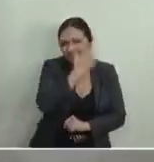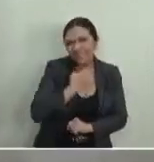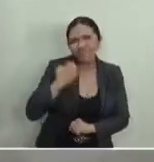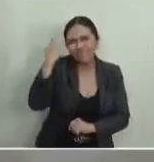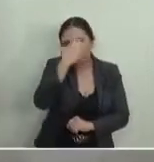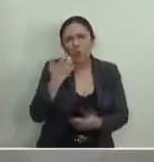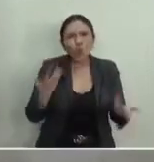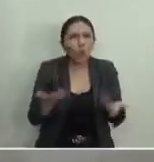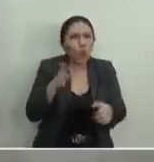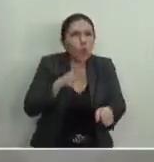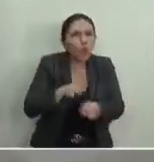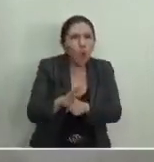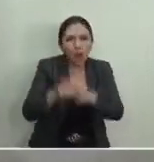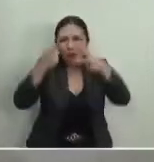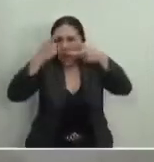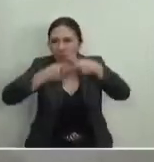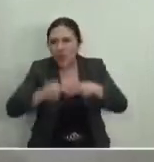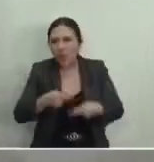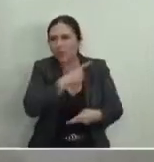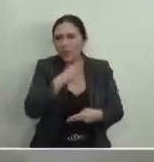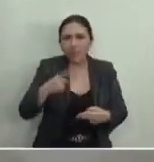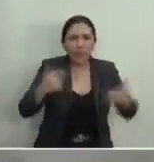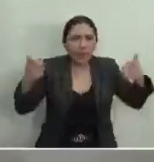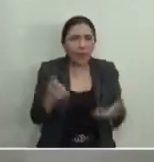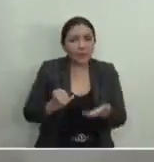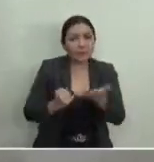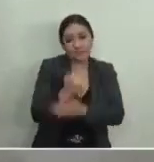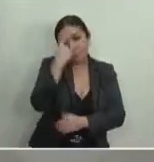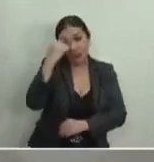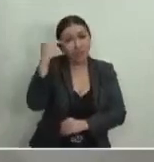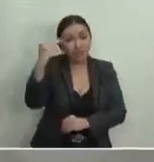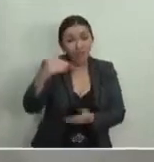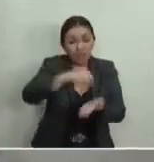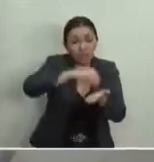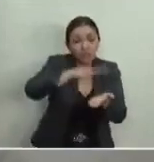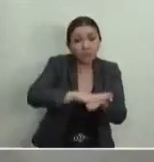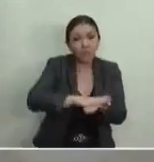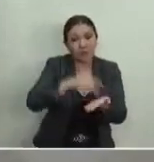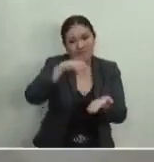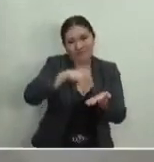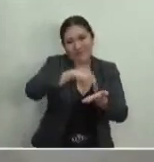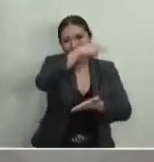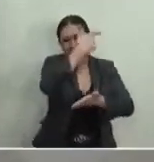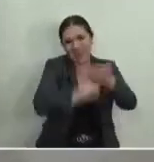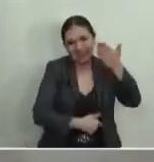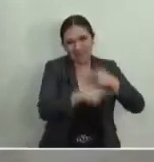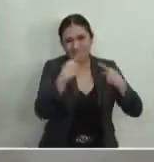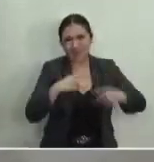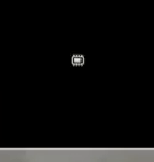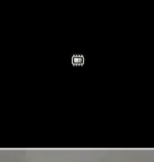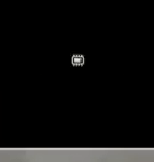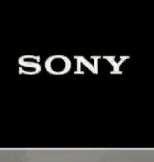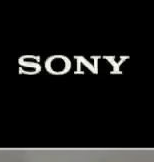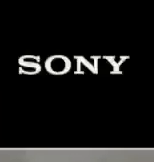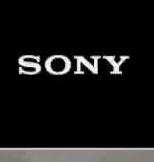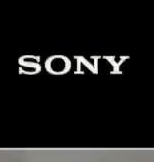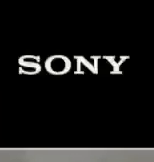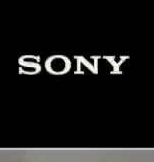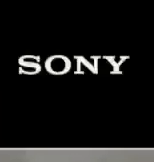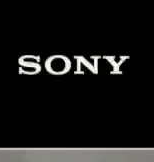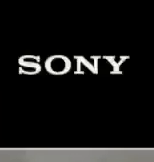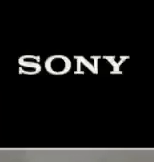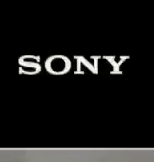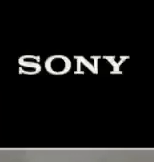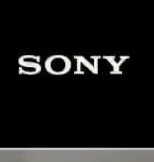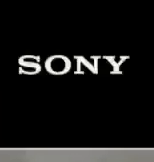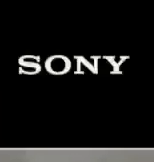cuál es el parámetro sobre el cual se tiene que determinar esta temporalidad de inscripción en el registro de la parte actora, atendiendo a los parámetros que se